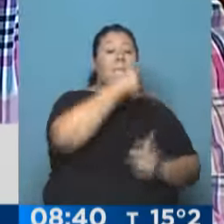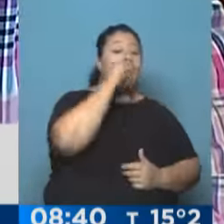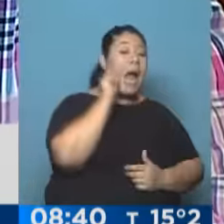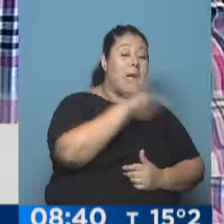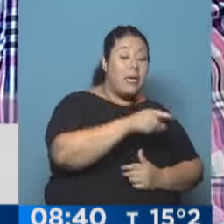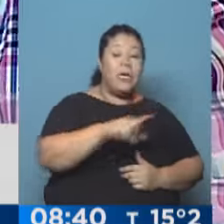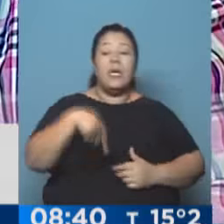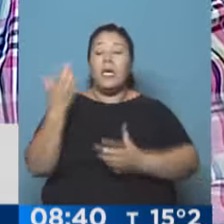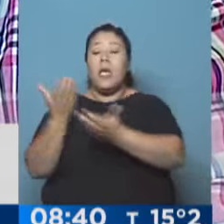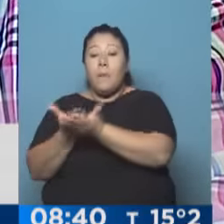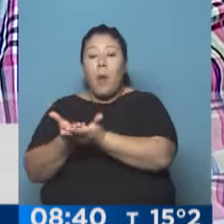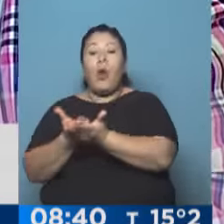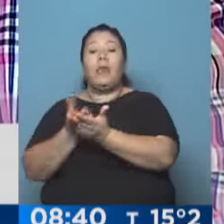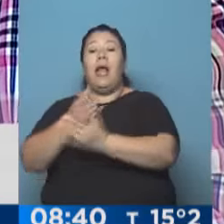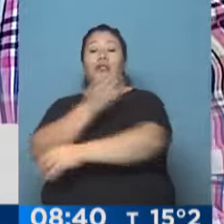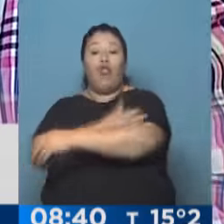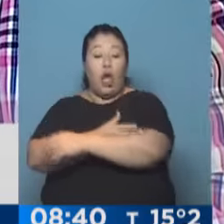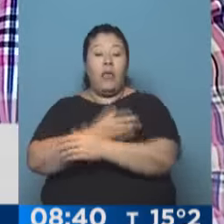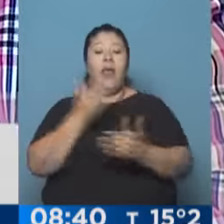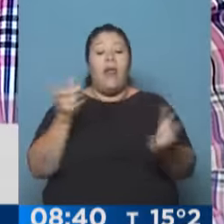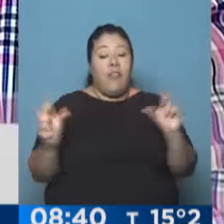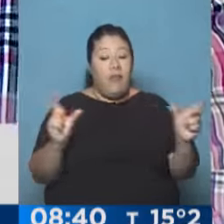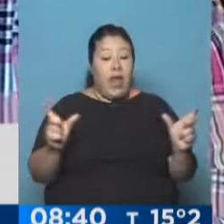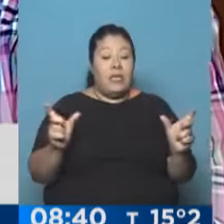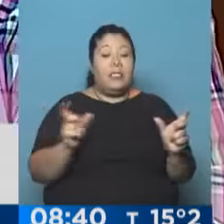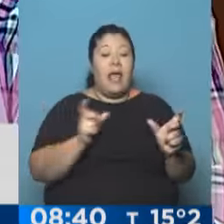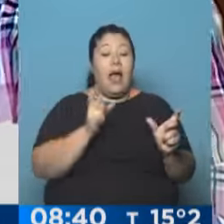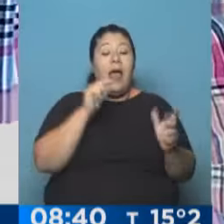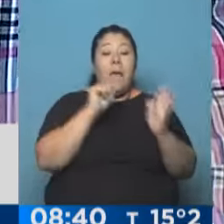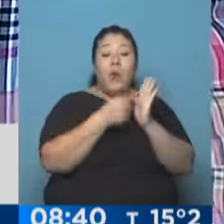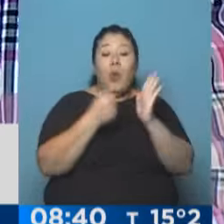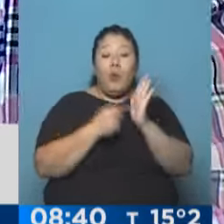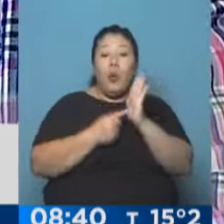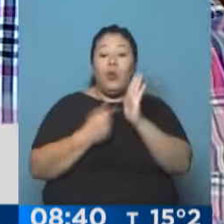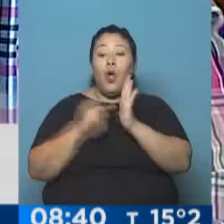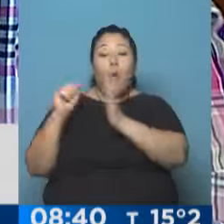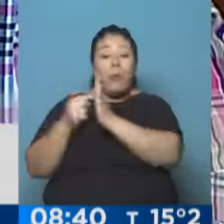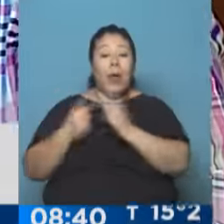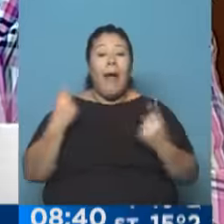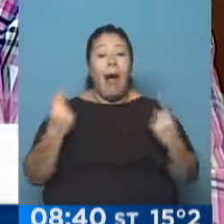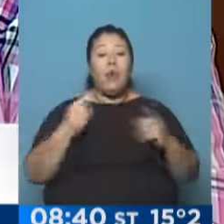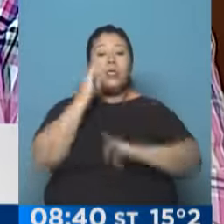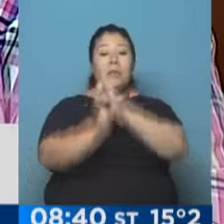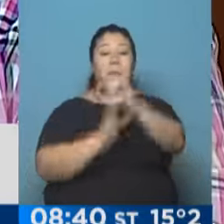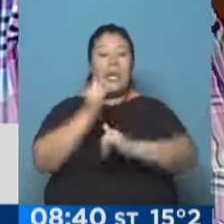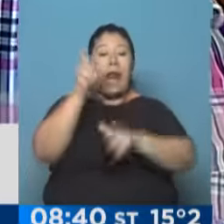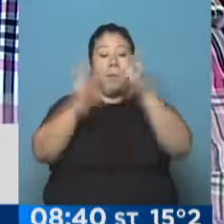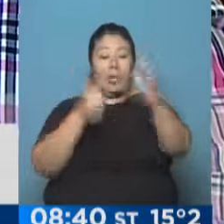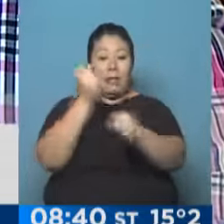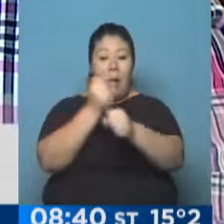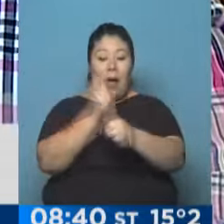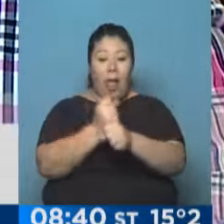representa Macri. Esto está claro en el texto del documento, pero en síntesis justamente decimos esto.